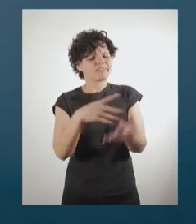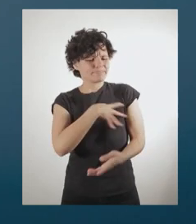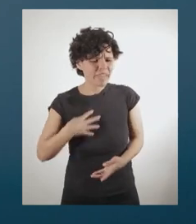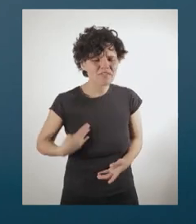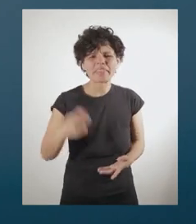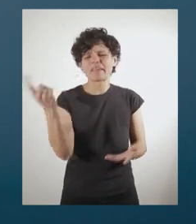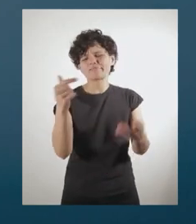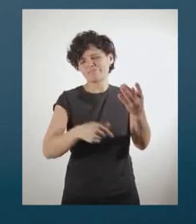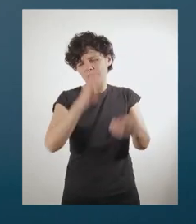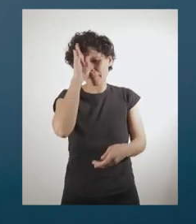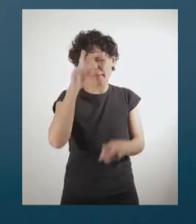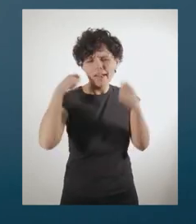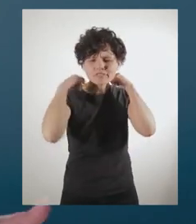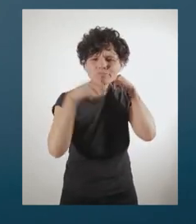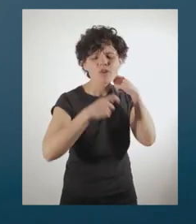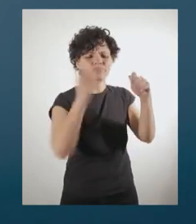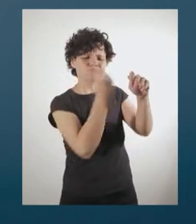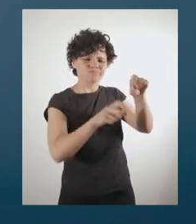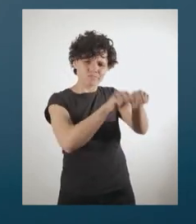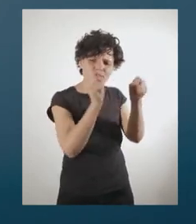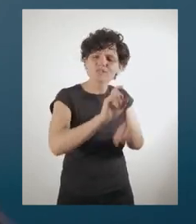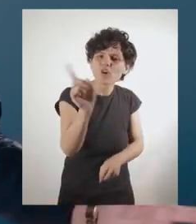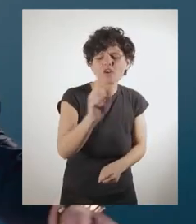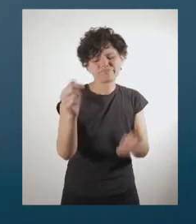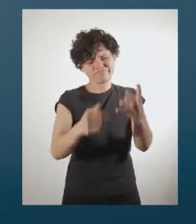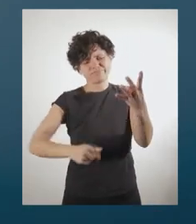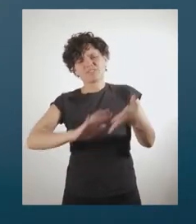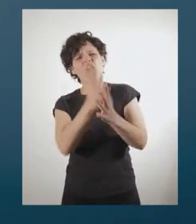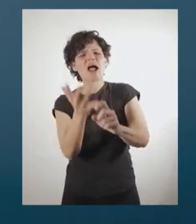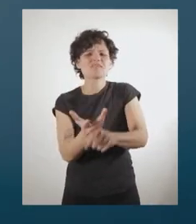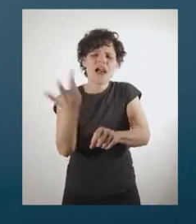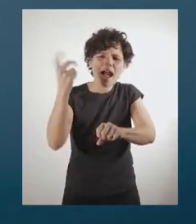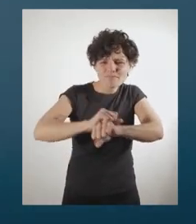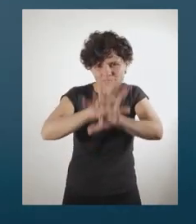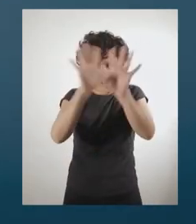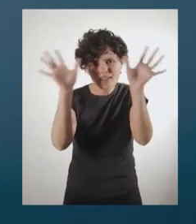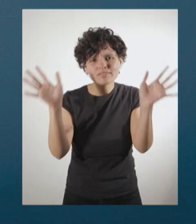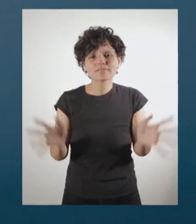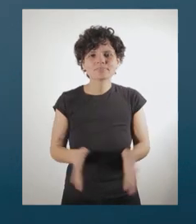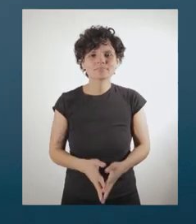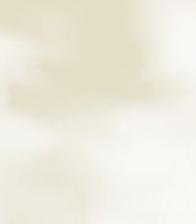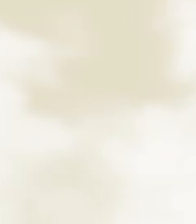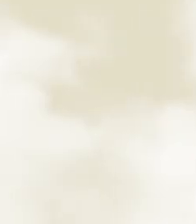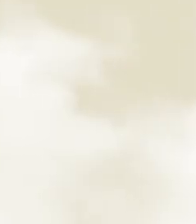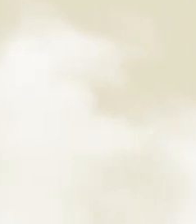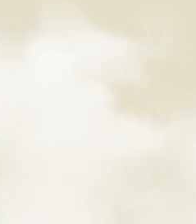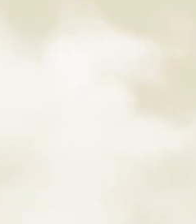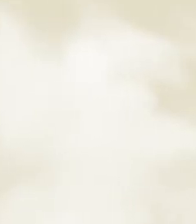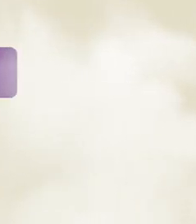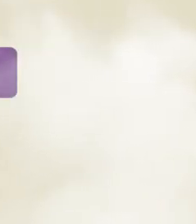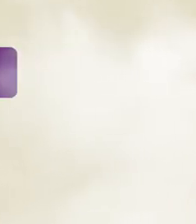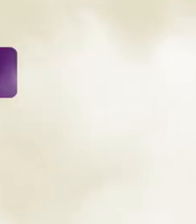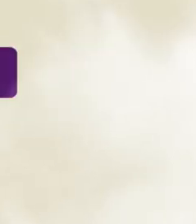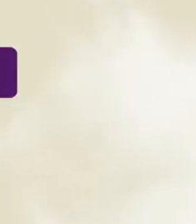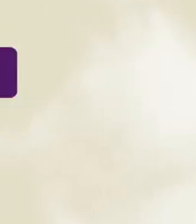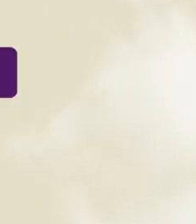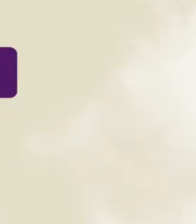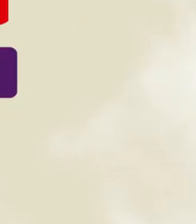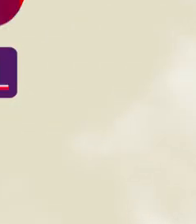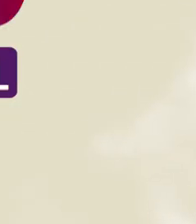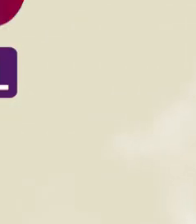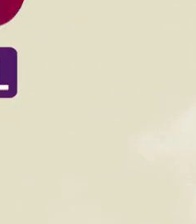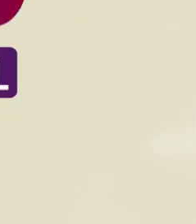LGBT, perro matapaco, no rompan los mosaicos, quito a la wea. está claro, ¿no? está ¡Ah! ¡Ah!